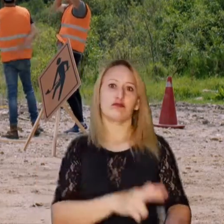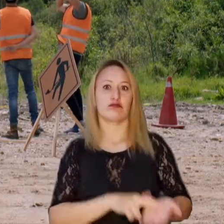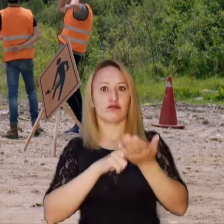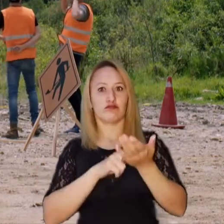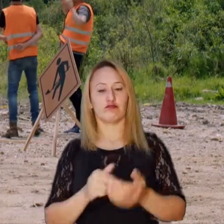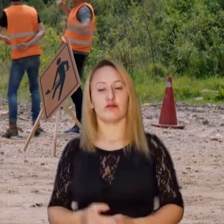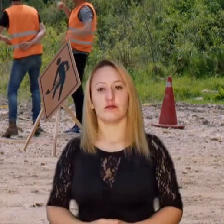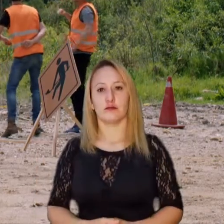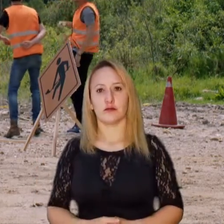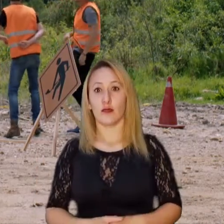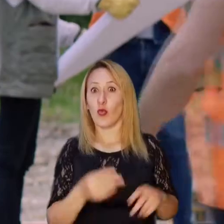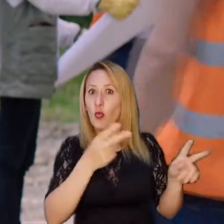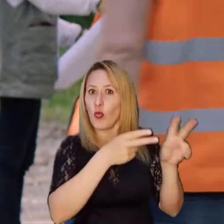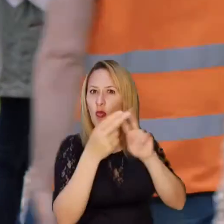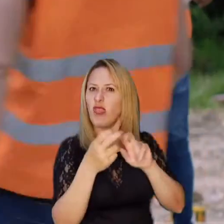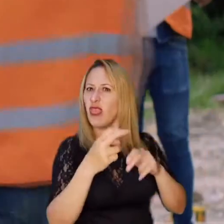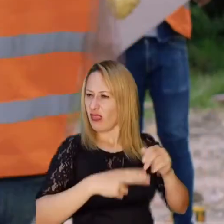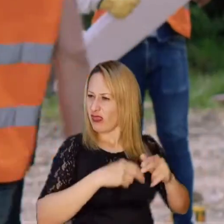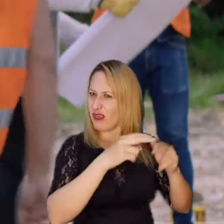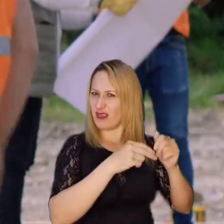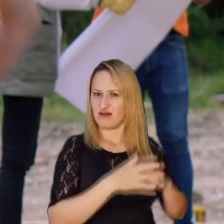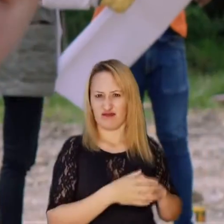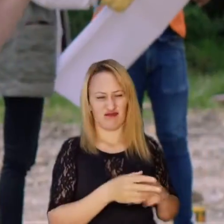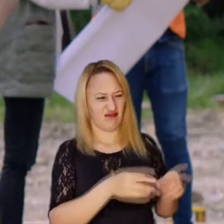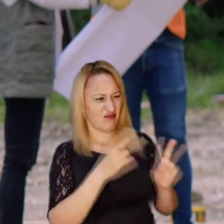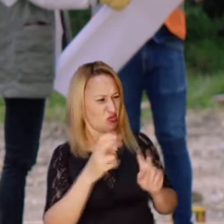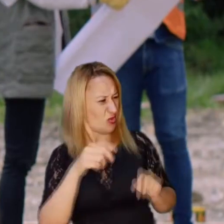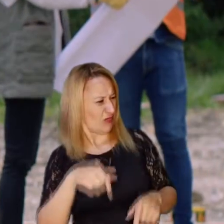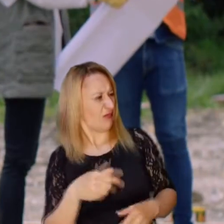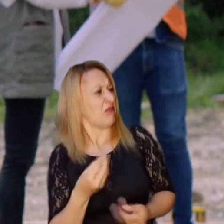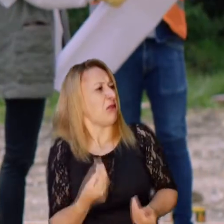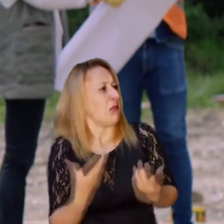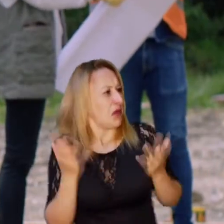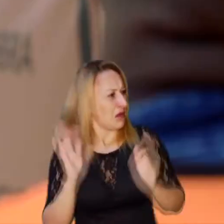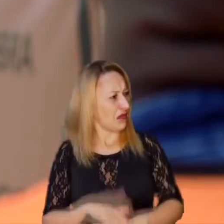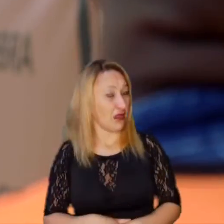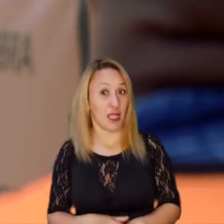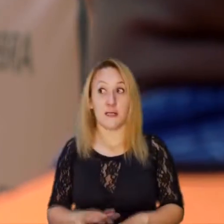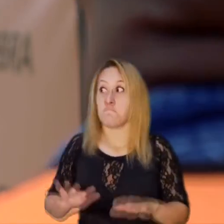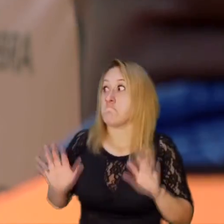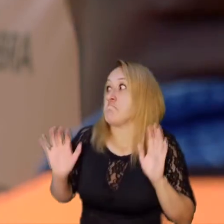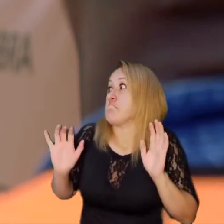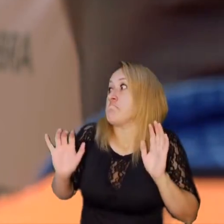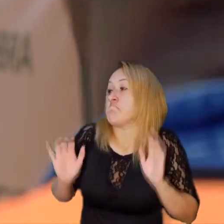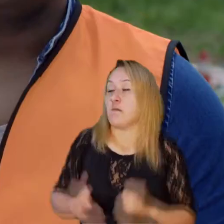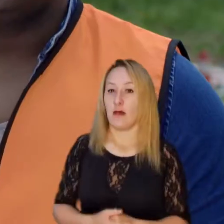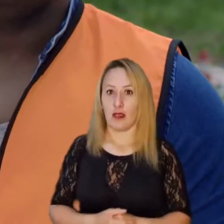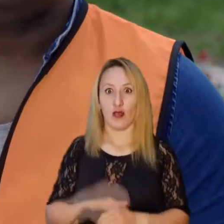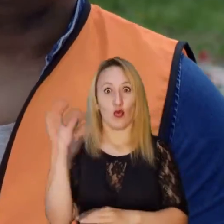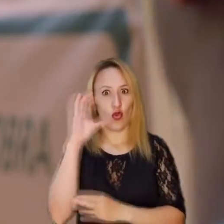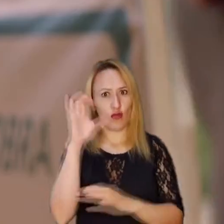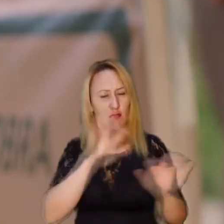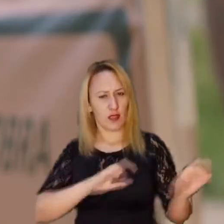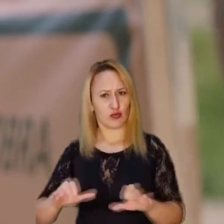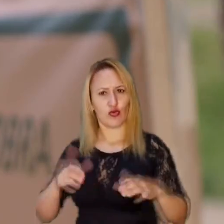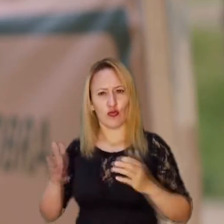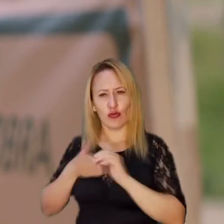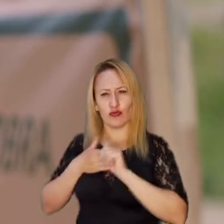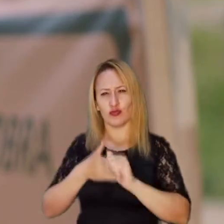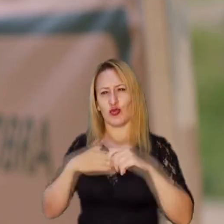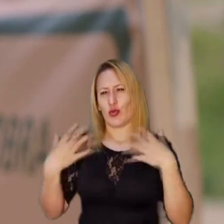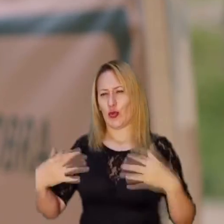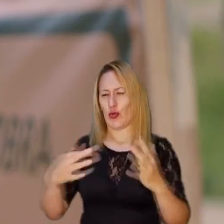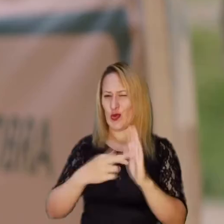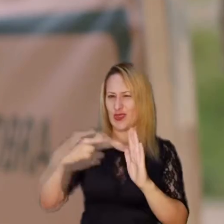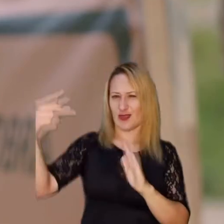que se convertirá en un elefante blanco, denúncelo, así lo podremos recuperar. Aquí es lo de la obra del puente. Sí, un puente aquí.